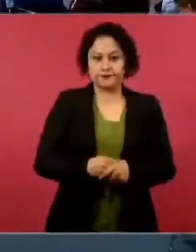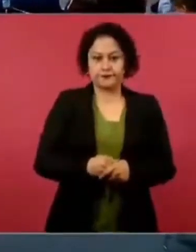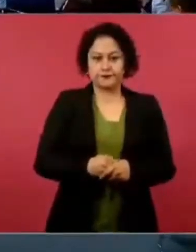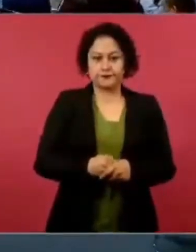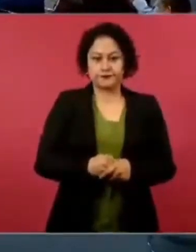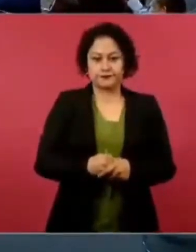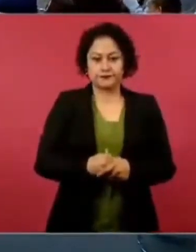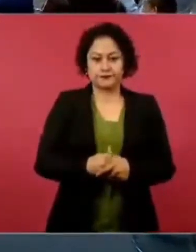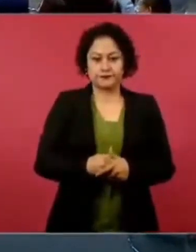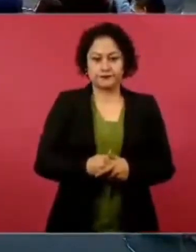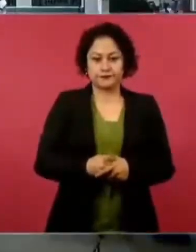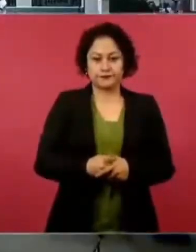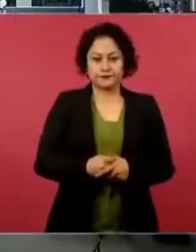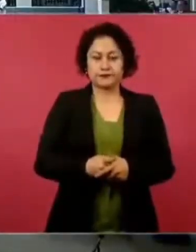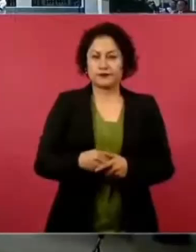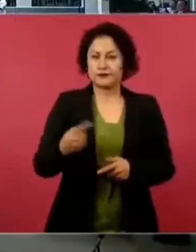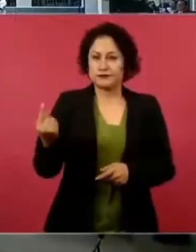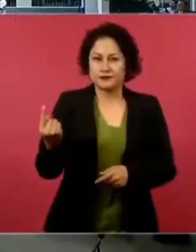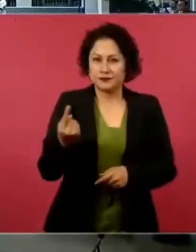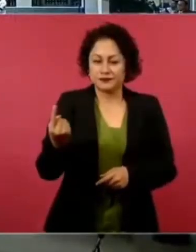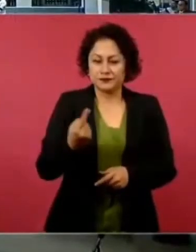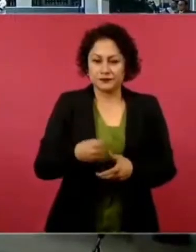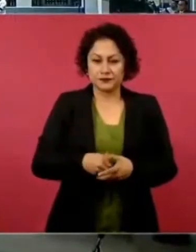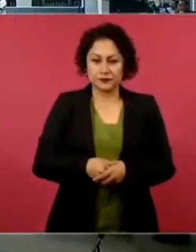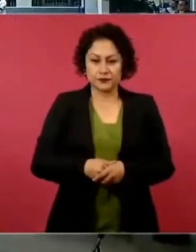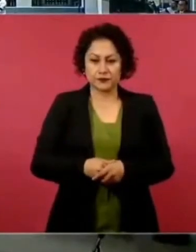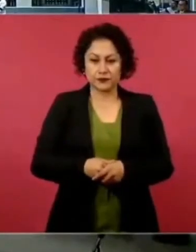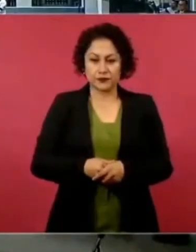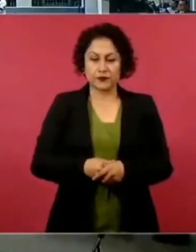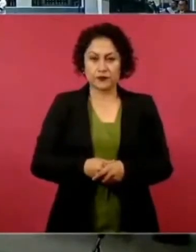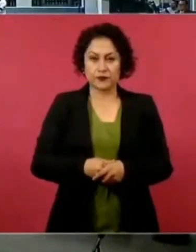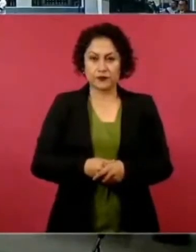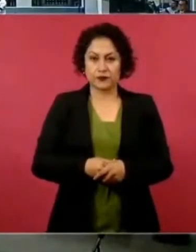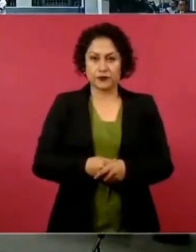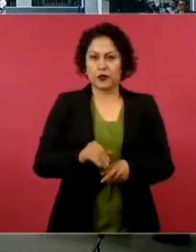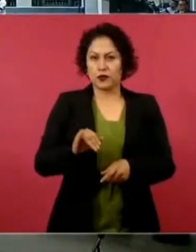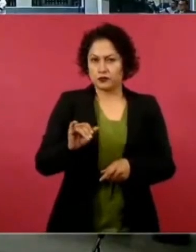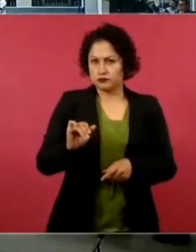¿El qué? Ese ensayo, sí.